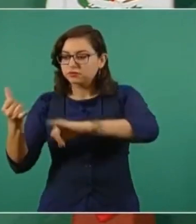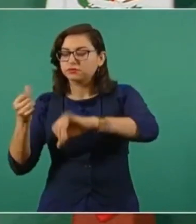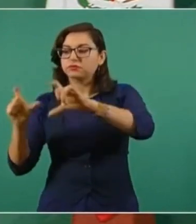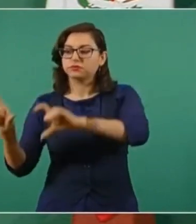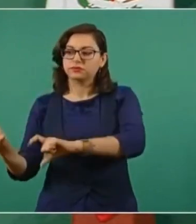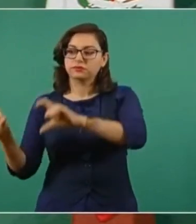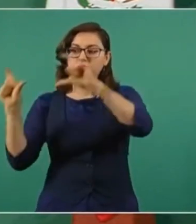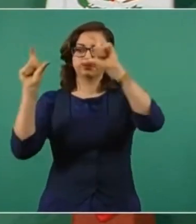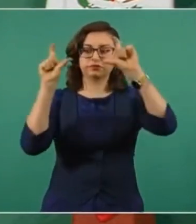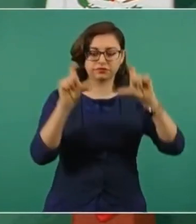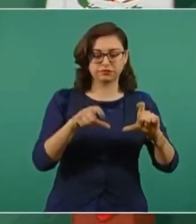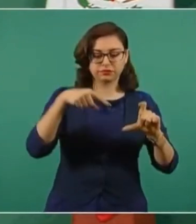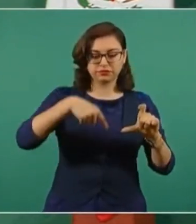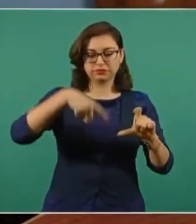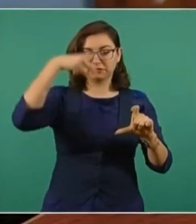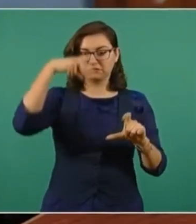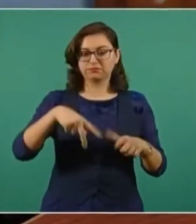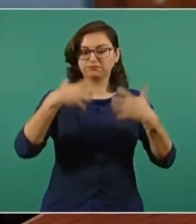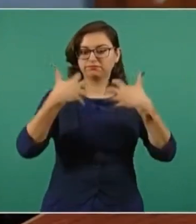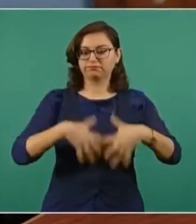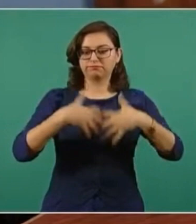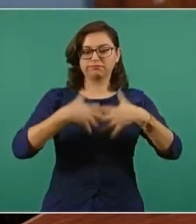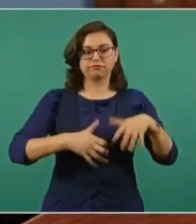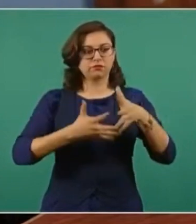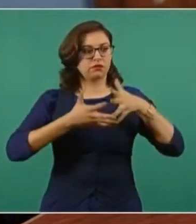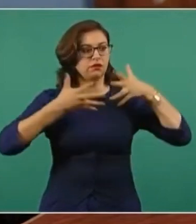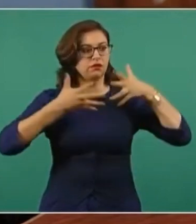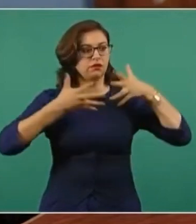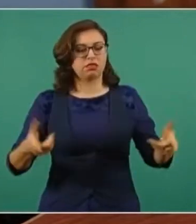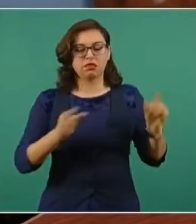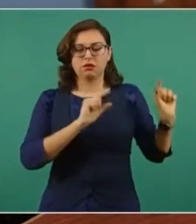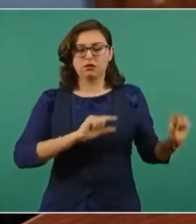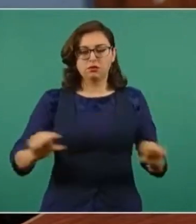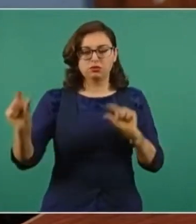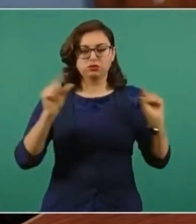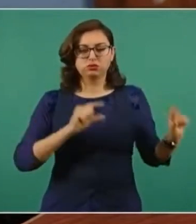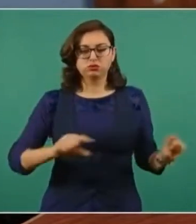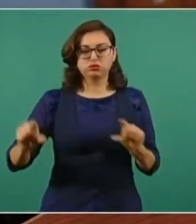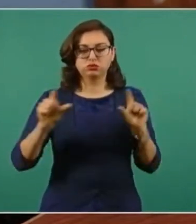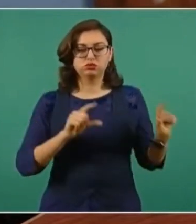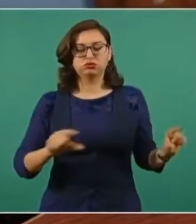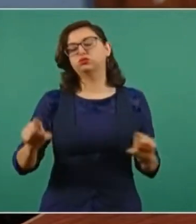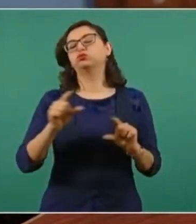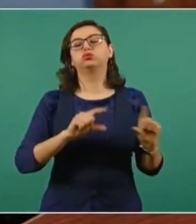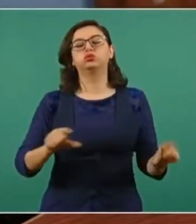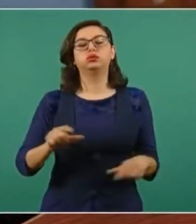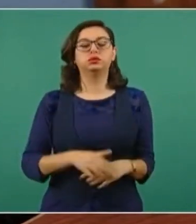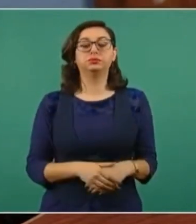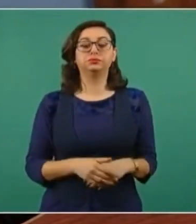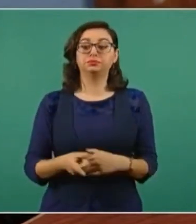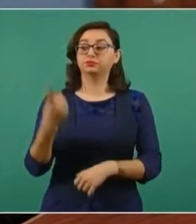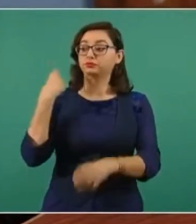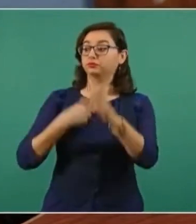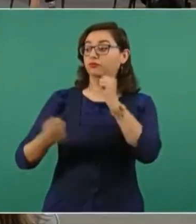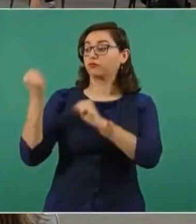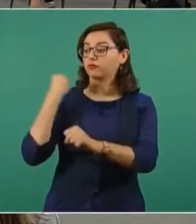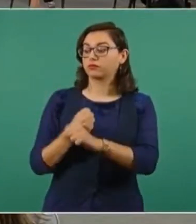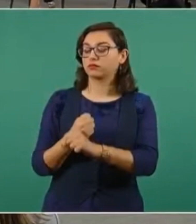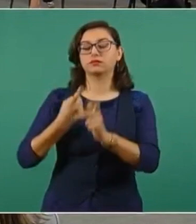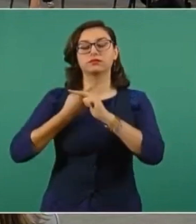planta en México. Y esto que se inició hace algún tiempo ya